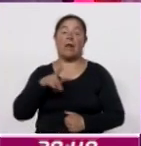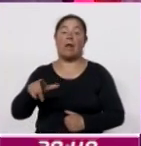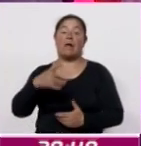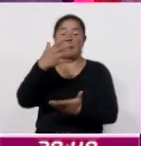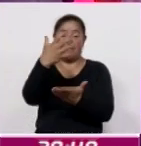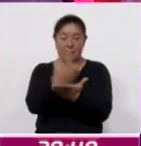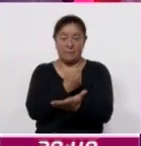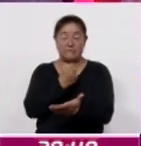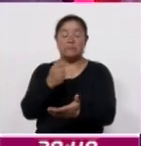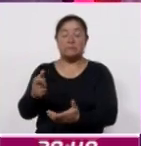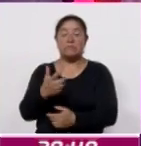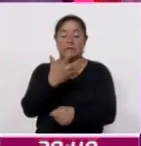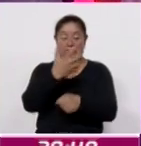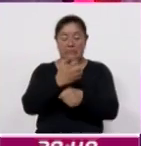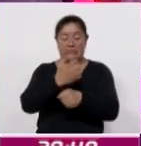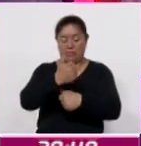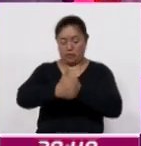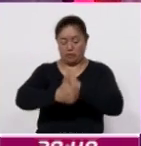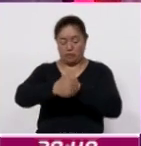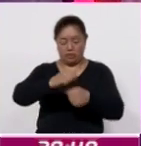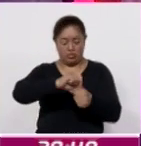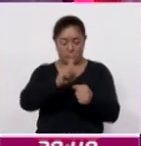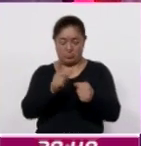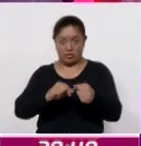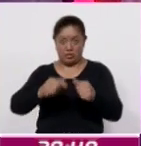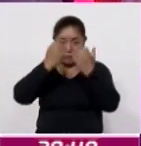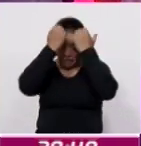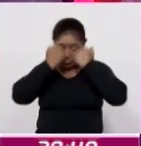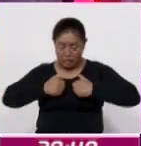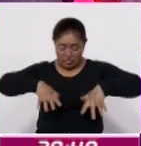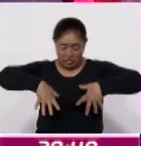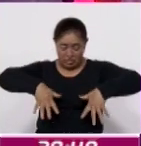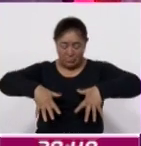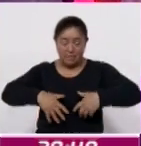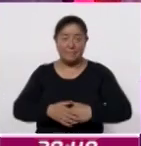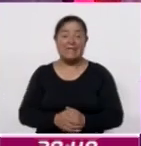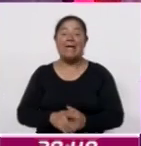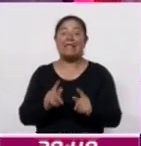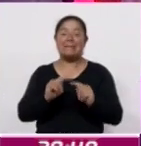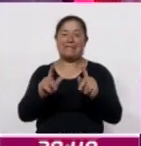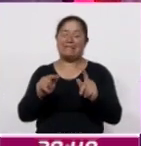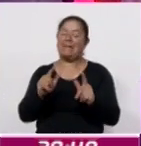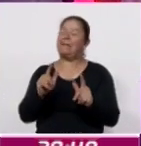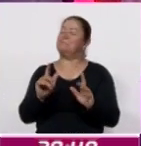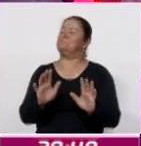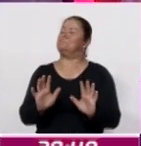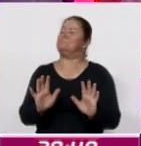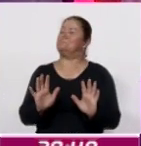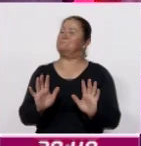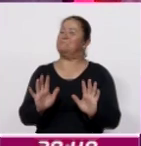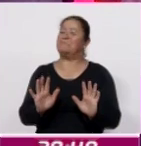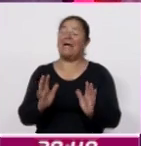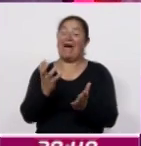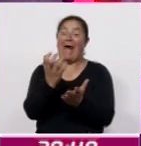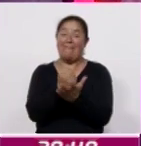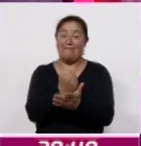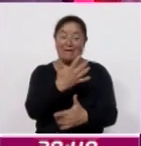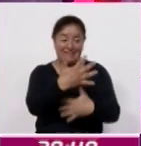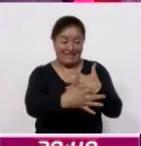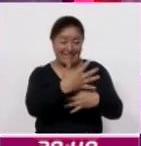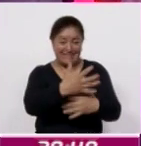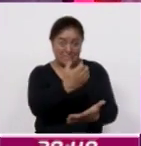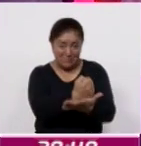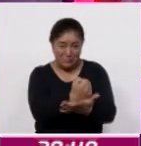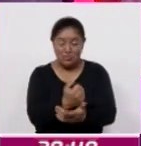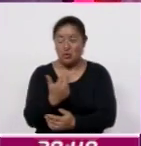premiación del quinto concurso nacional del Sarape, donde Tlaxcala destacó al obtener ocho de los quince premios,